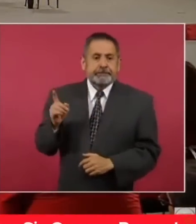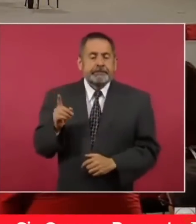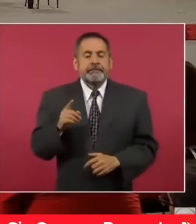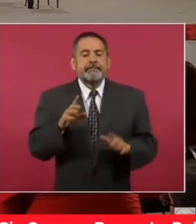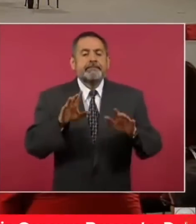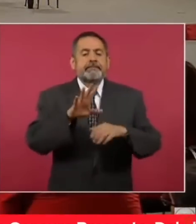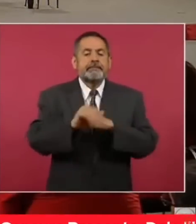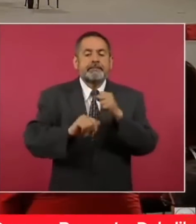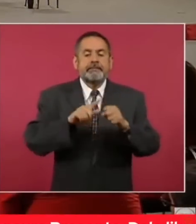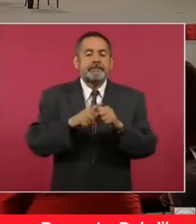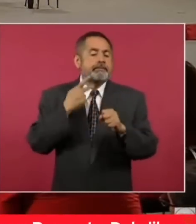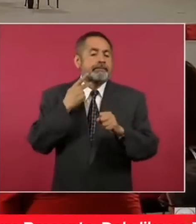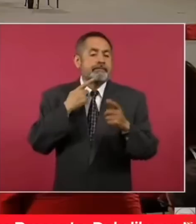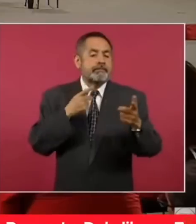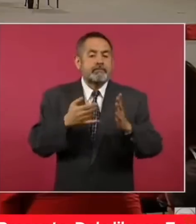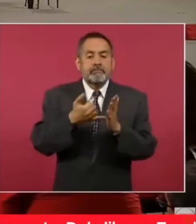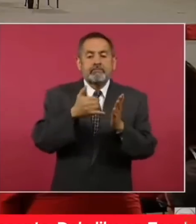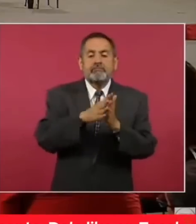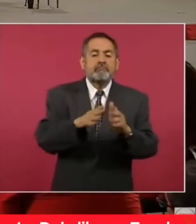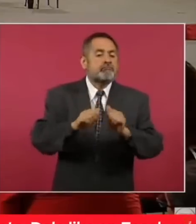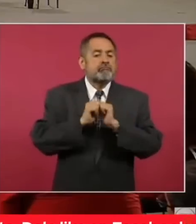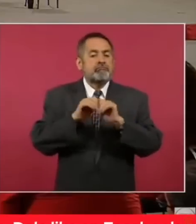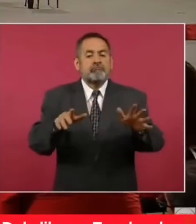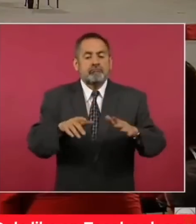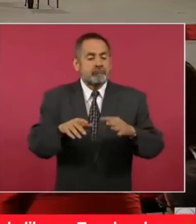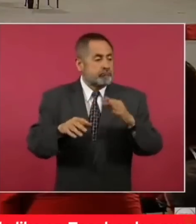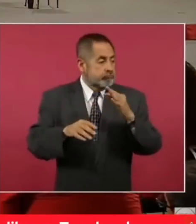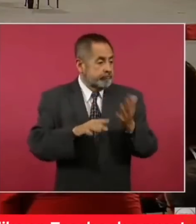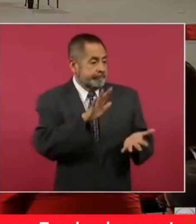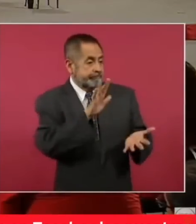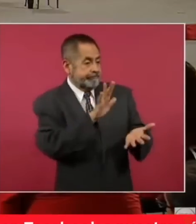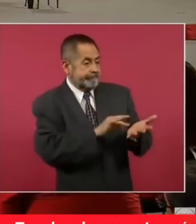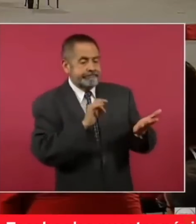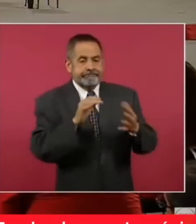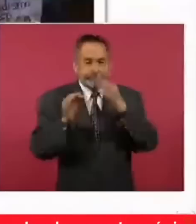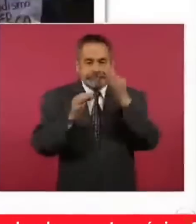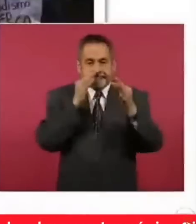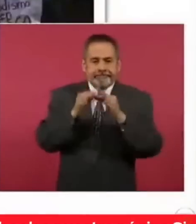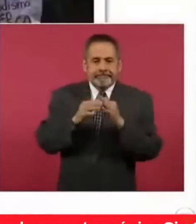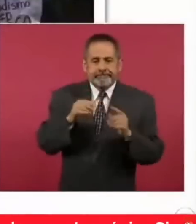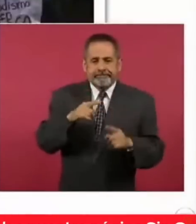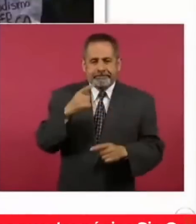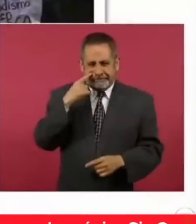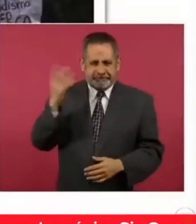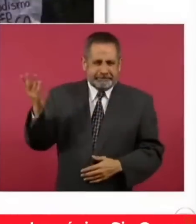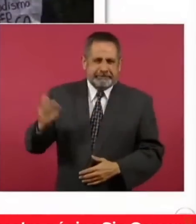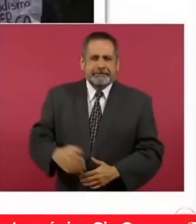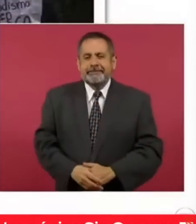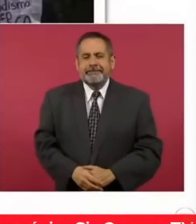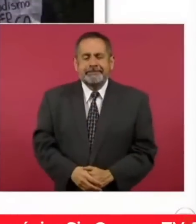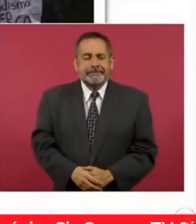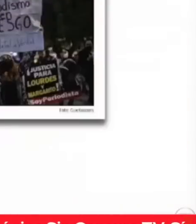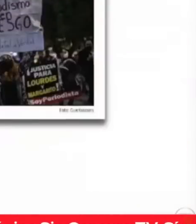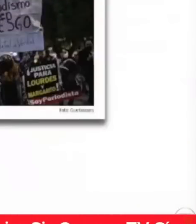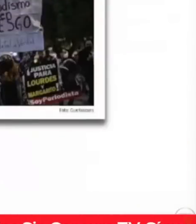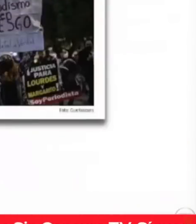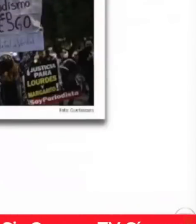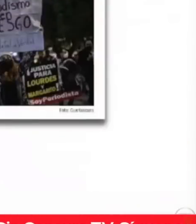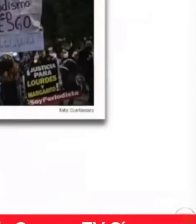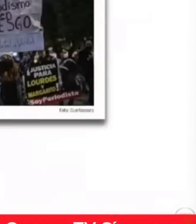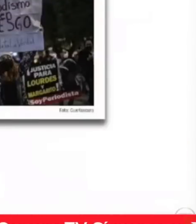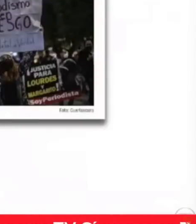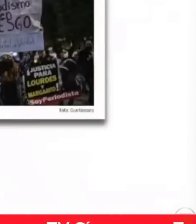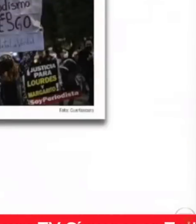Político publicando una nota, bueno, un artículo de opinión de artículo 19 en donde